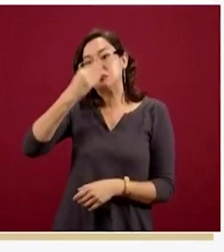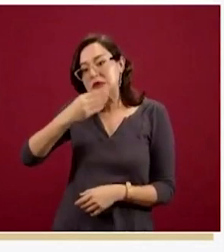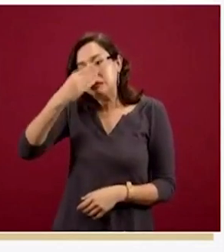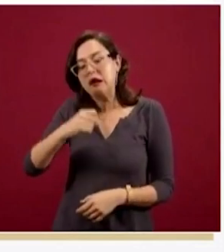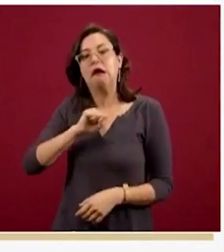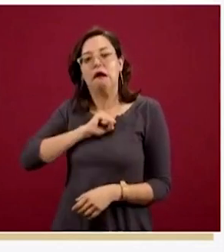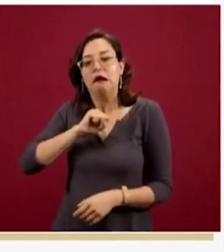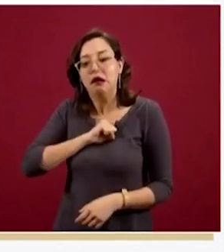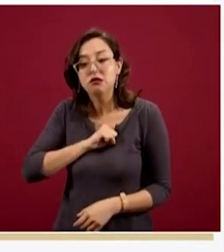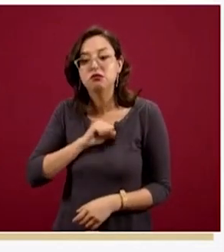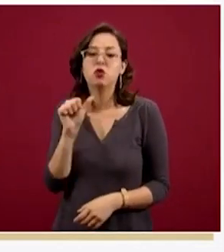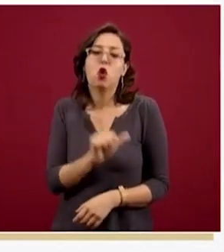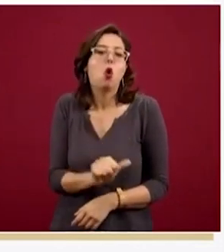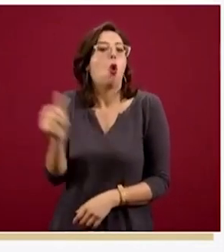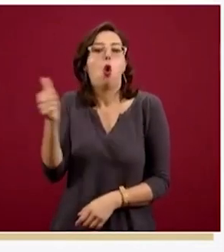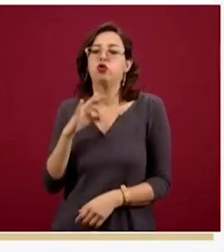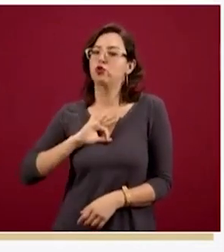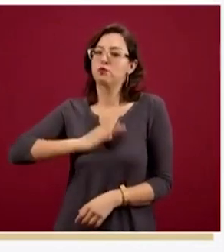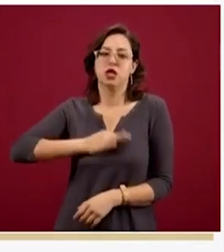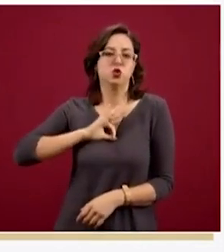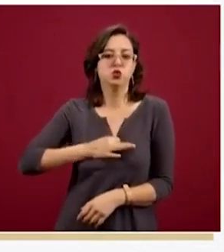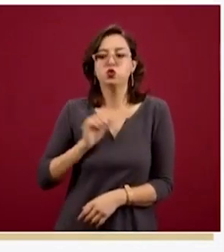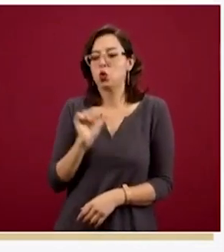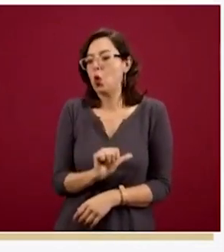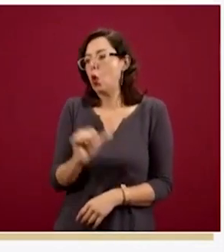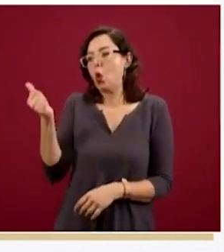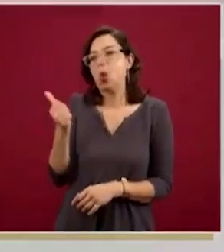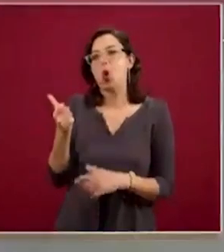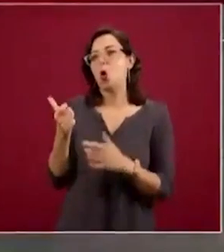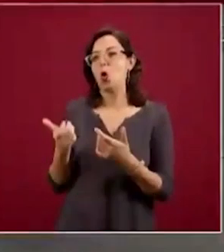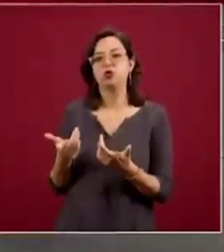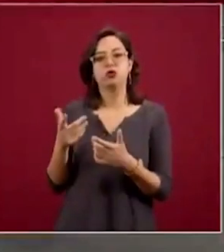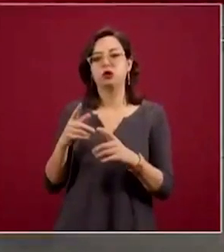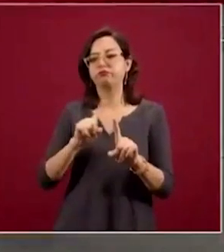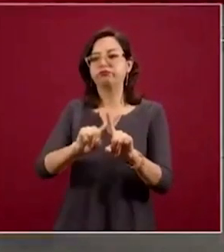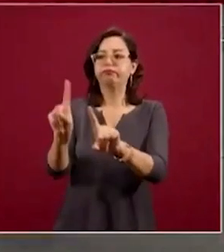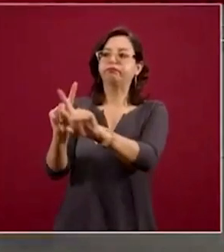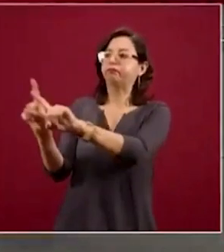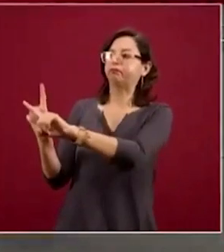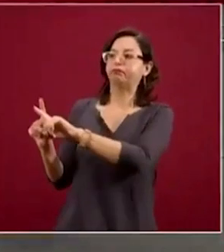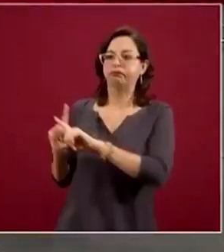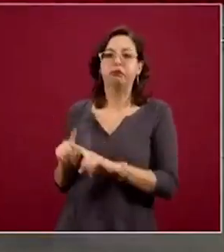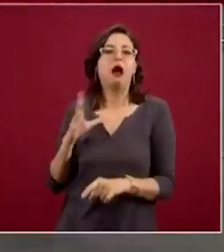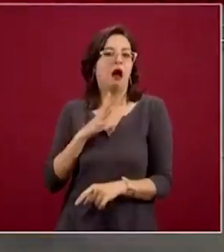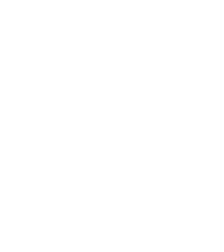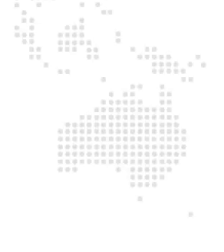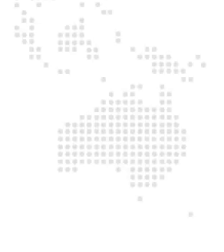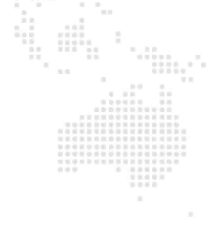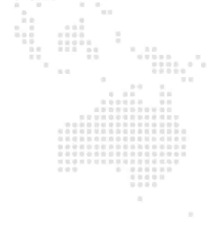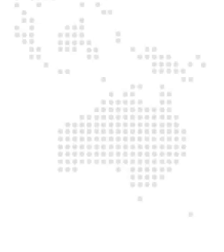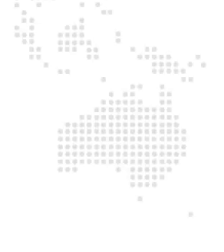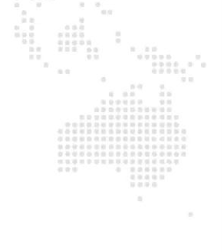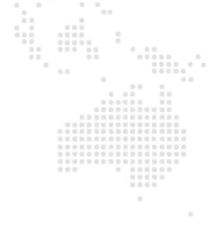correspondía a algún otro virus de los que también circula normalmente en el país.